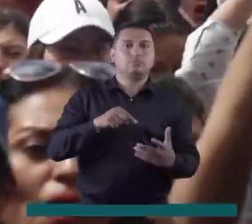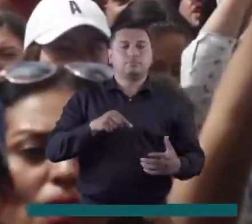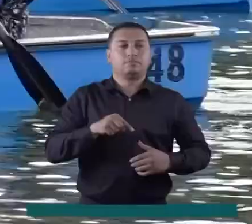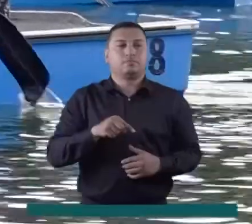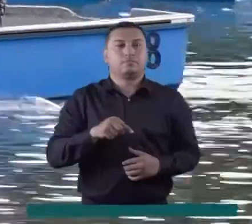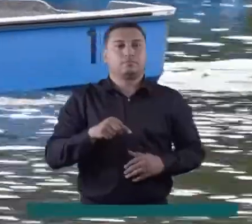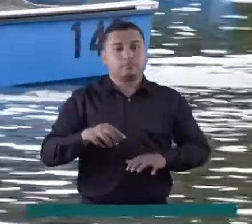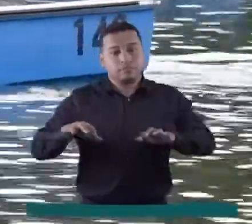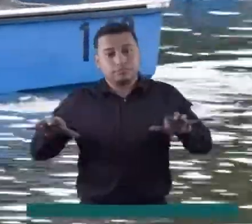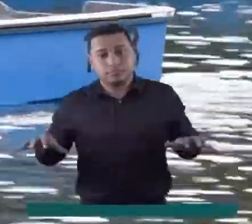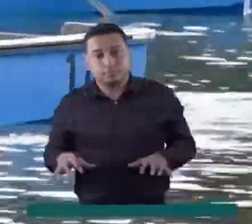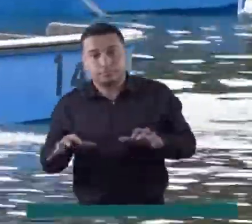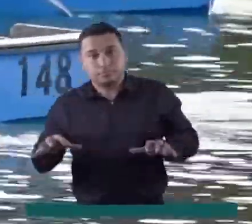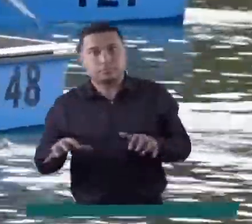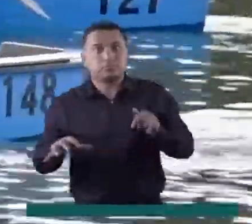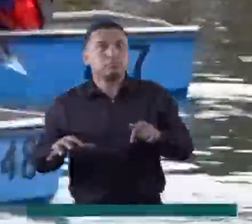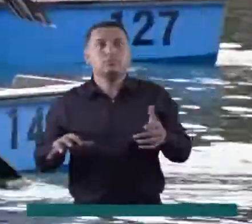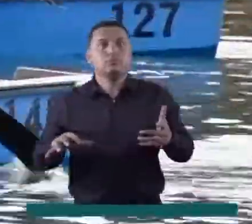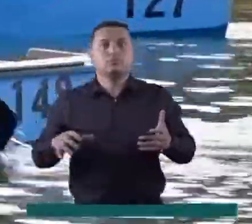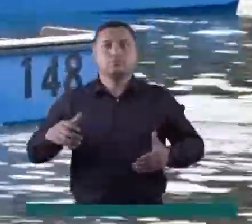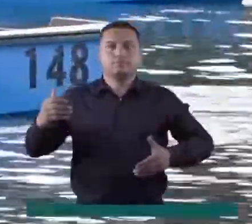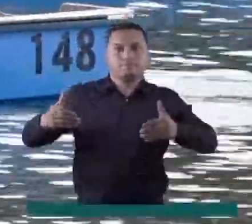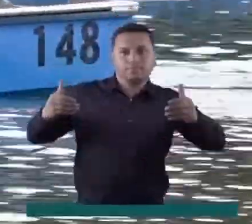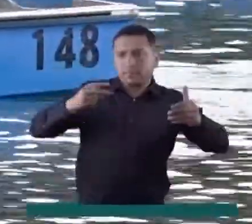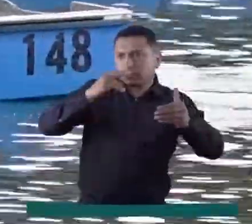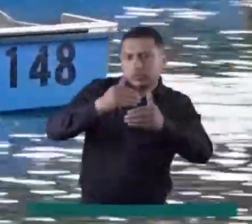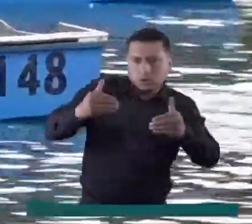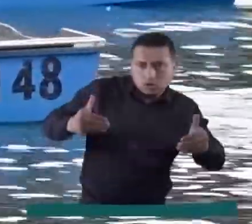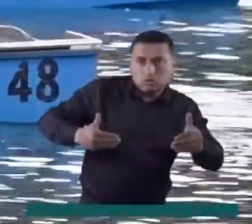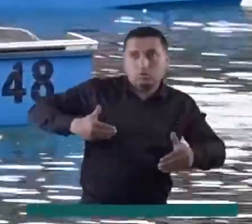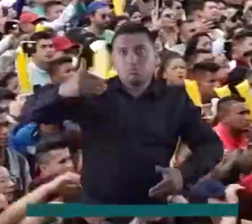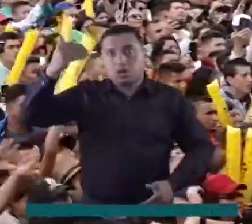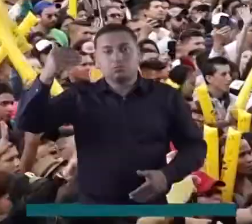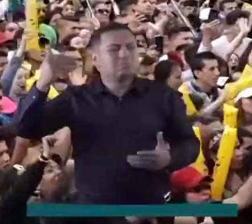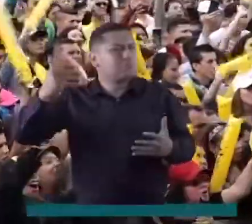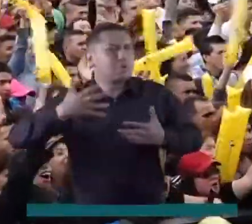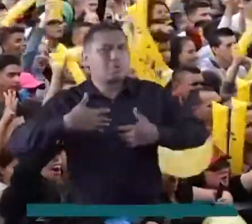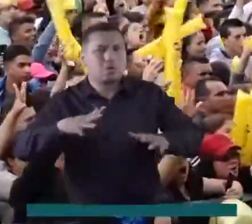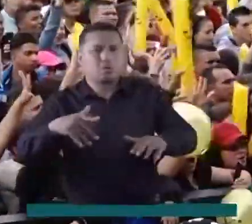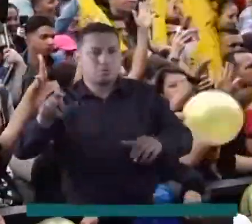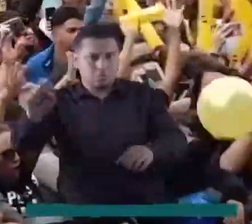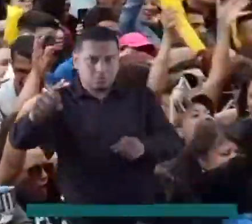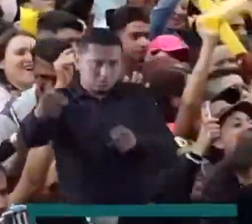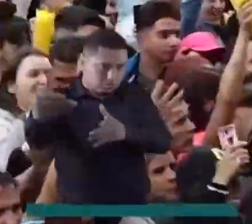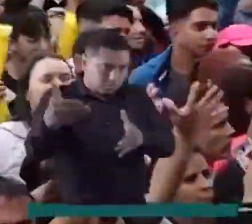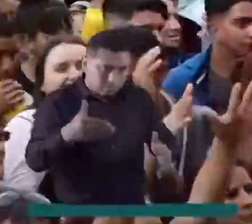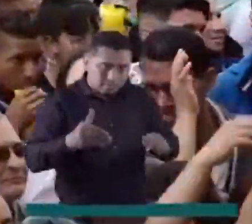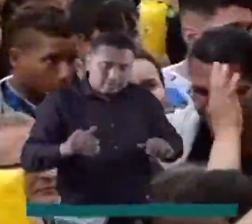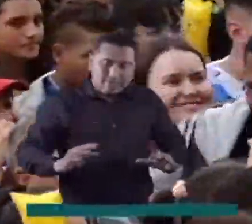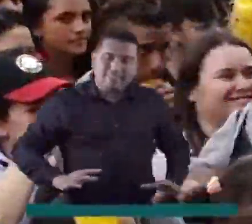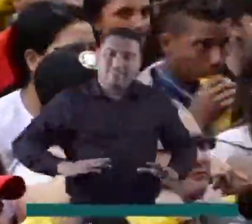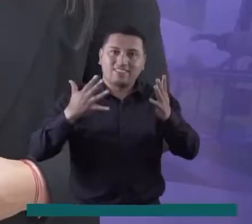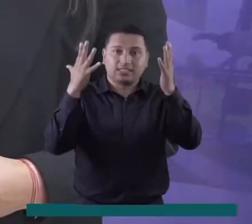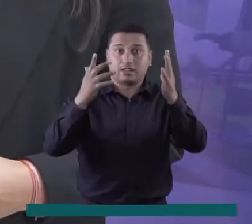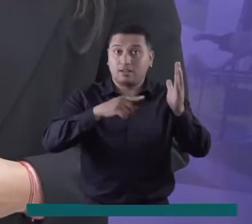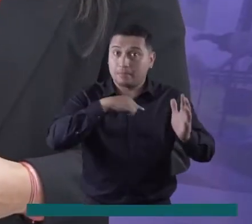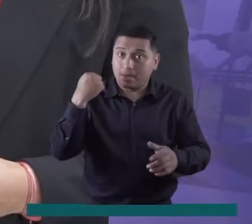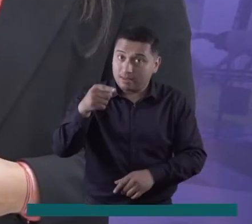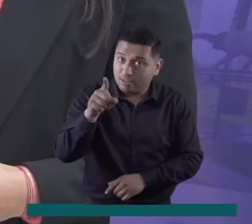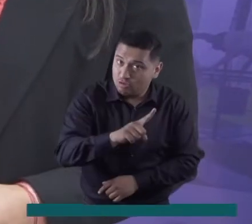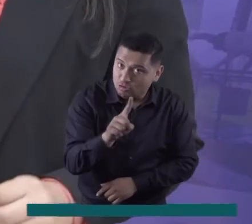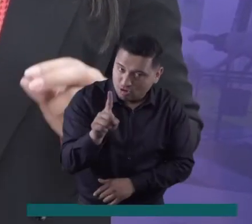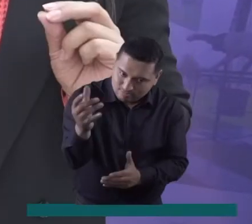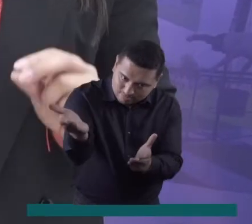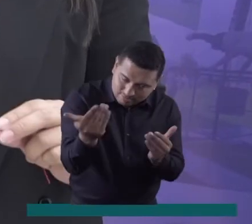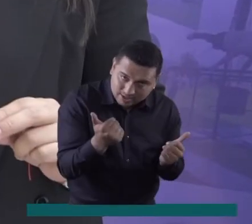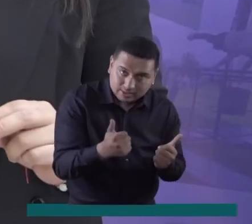ciudad. Hay actividades para todas las edades desde niños hasta adultos mayores. Todos tienen un espacio en esta fiesta imperdible. Tenemos una